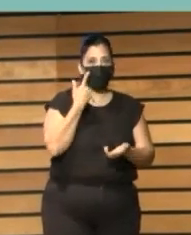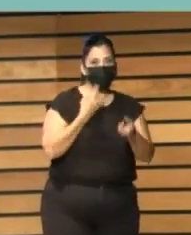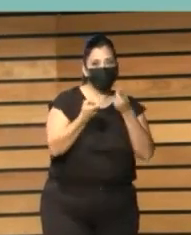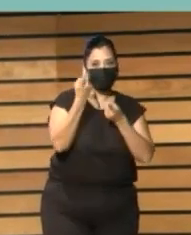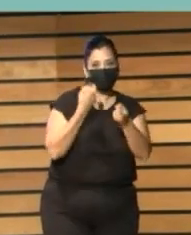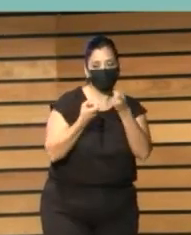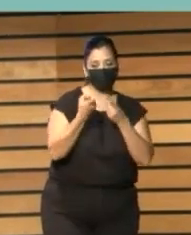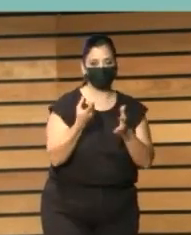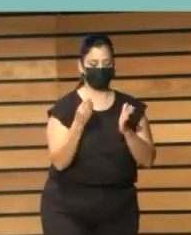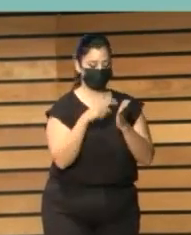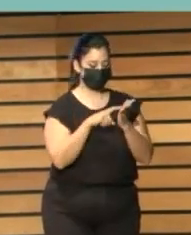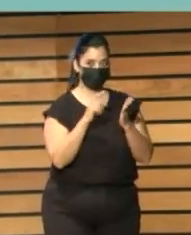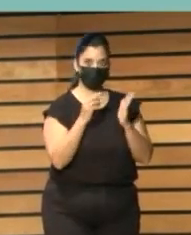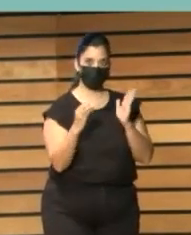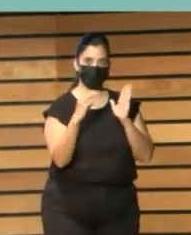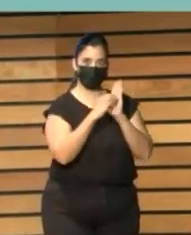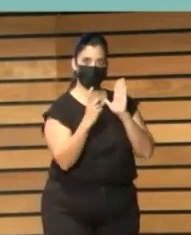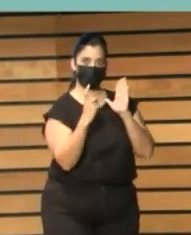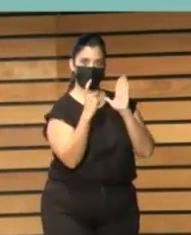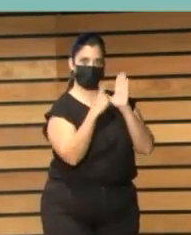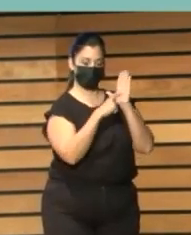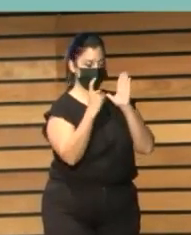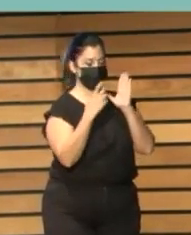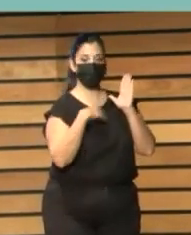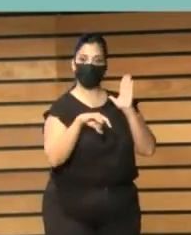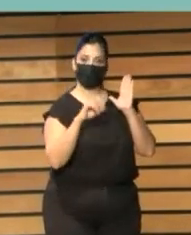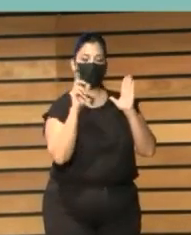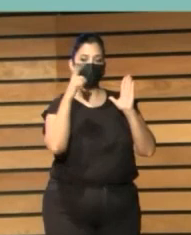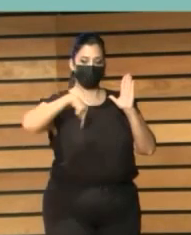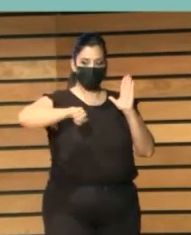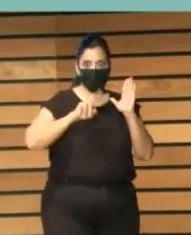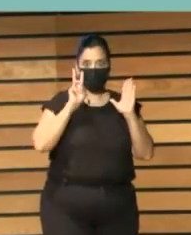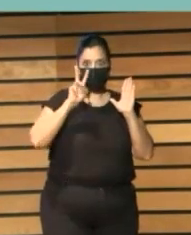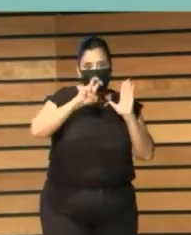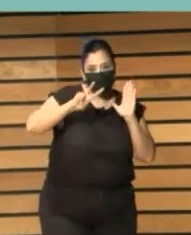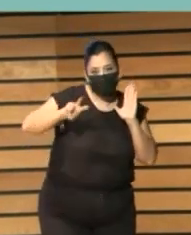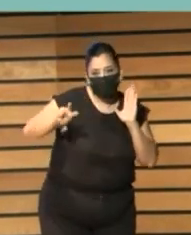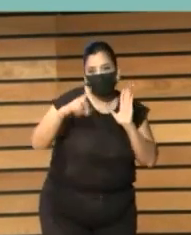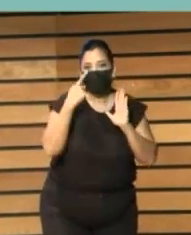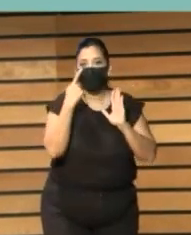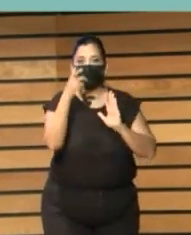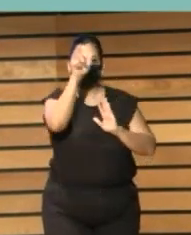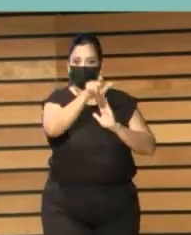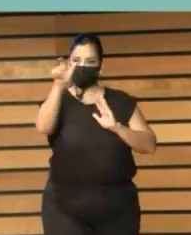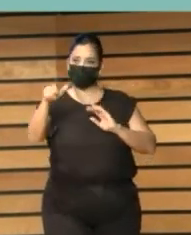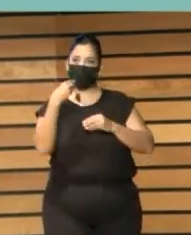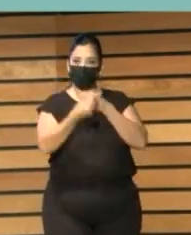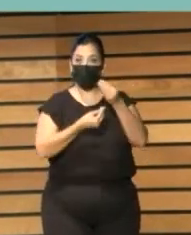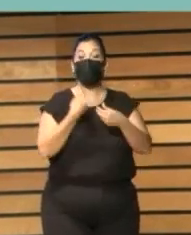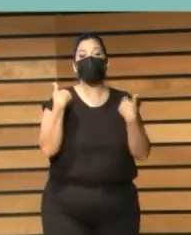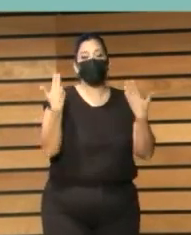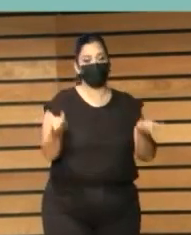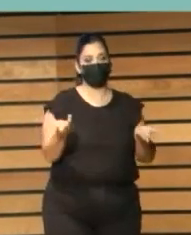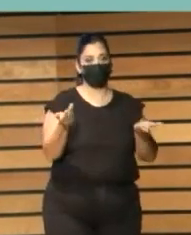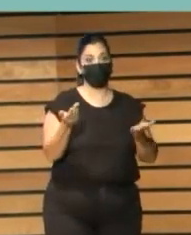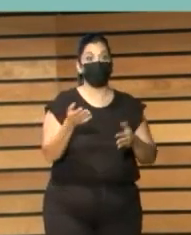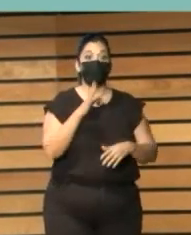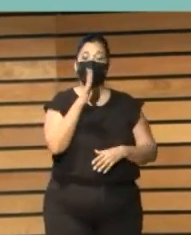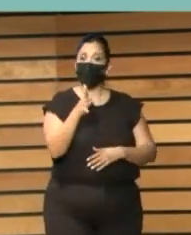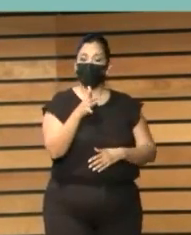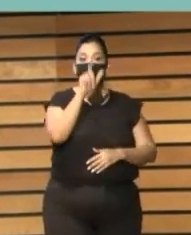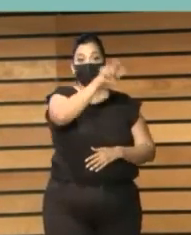La formación, en principio, es presencial, pero apoyada en una plataforma de aprendizaje, para que las personas que participen